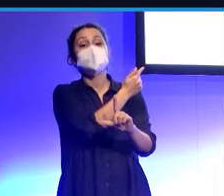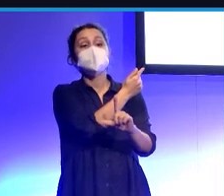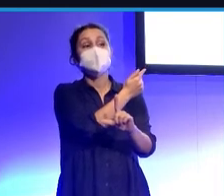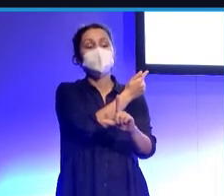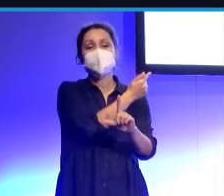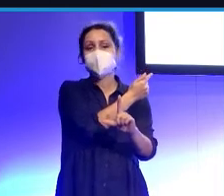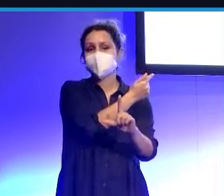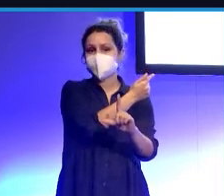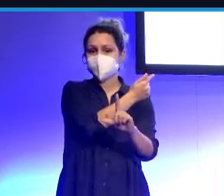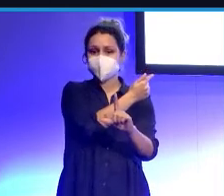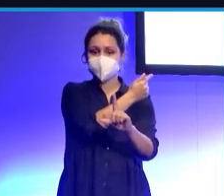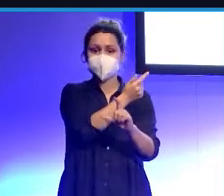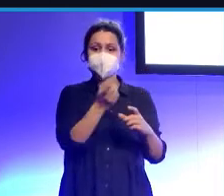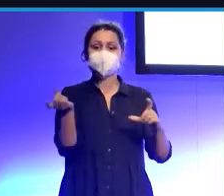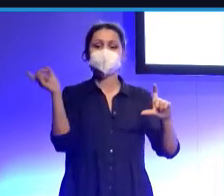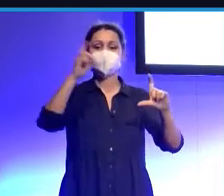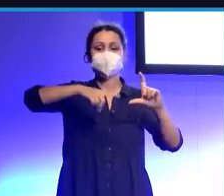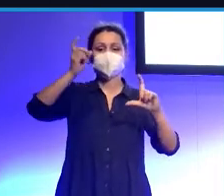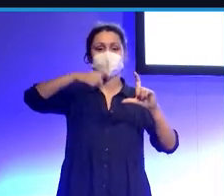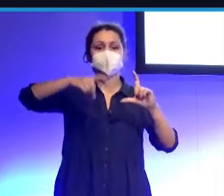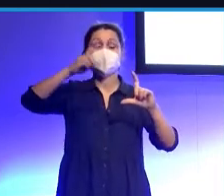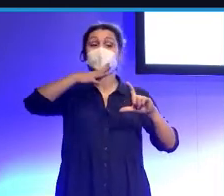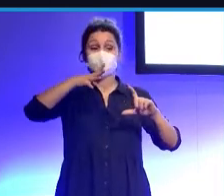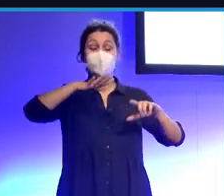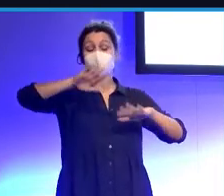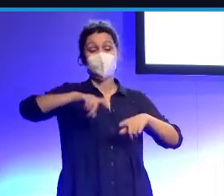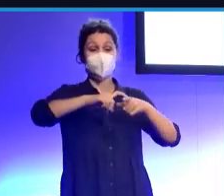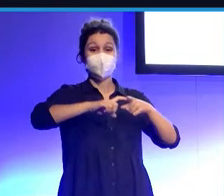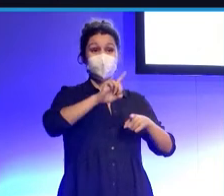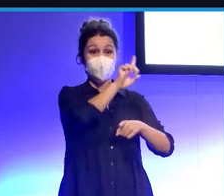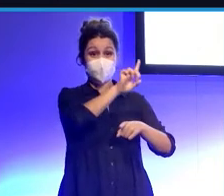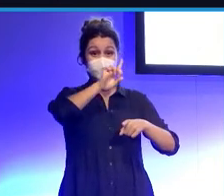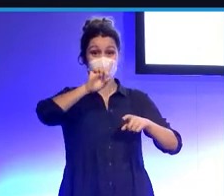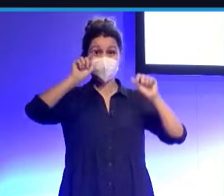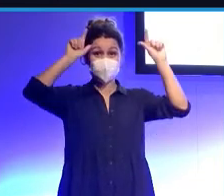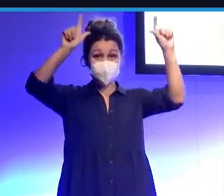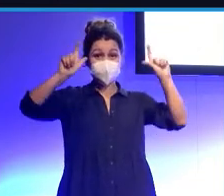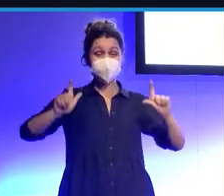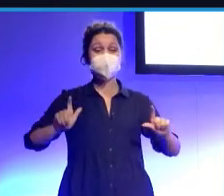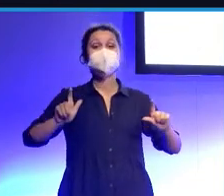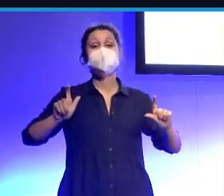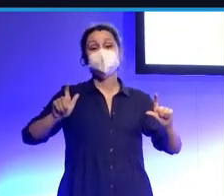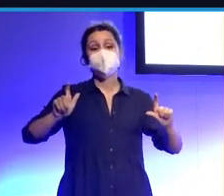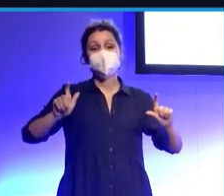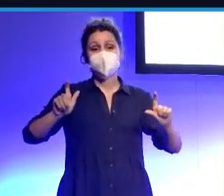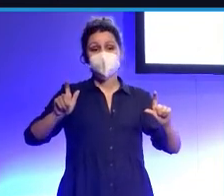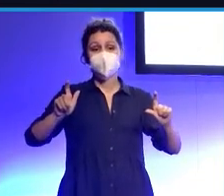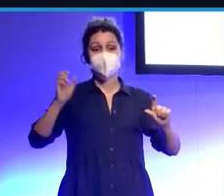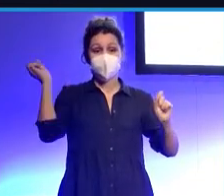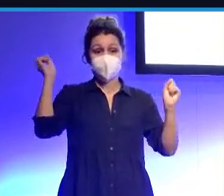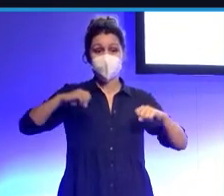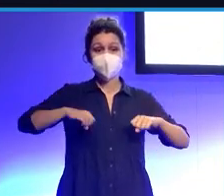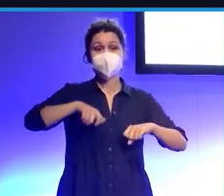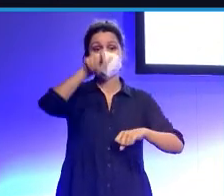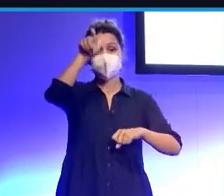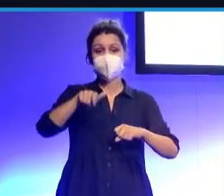en la que básicamente aquí mostramos las 11 características más importantes en la posición de William Carballo, que es centrocampista, ¿vale? Y